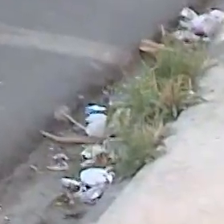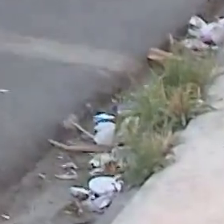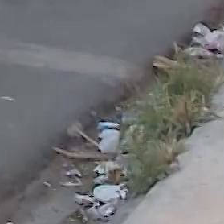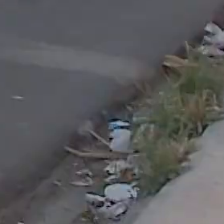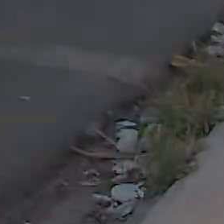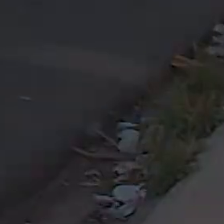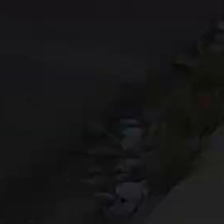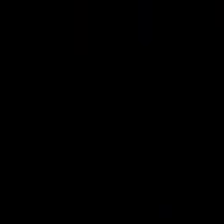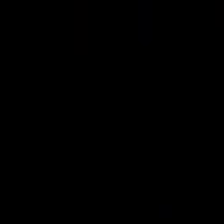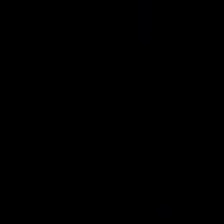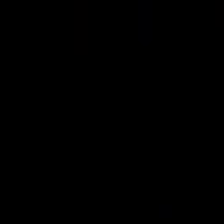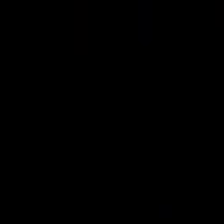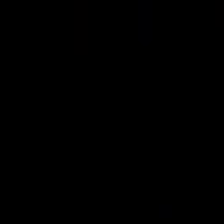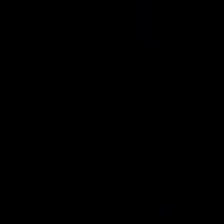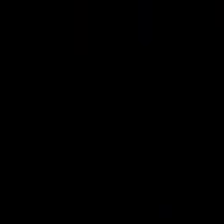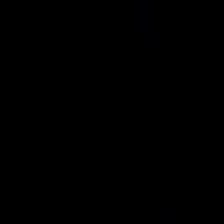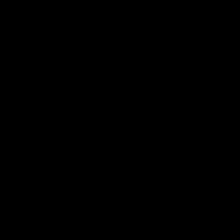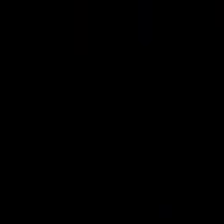policiales.